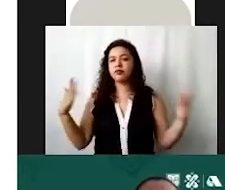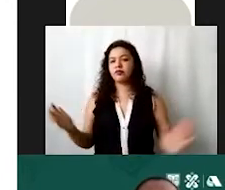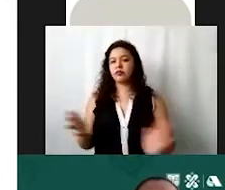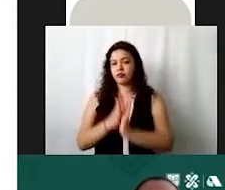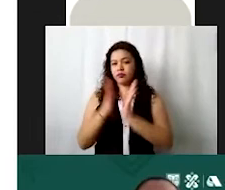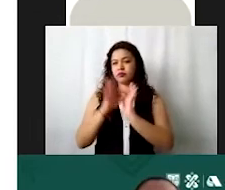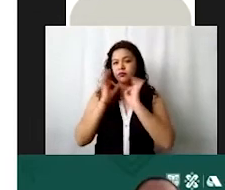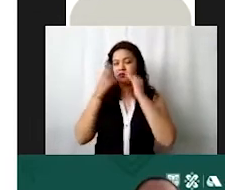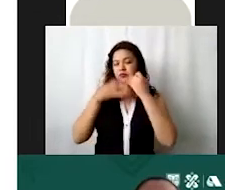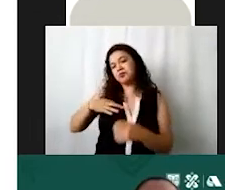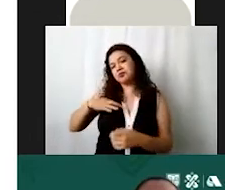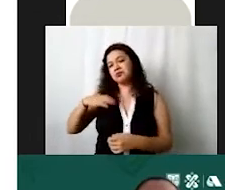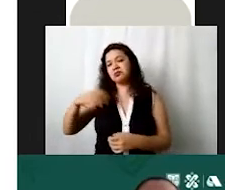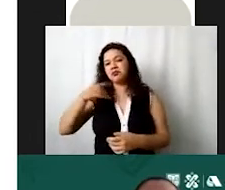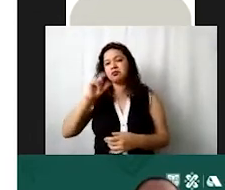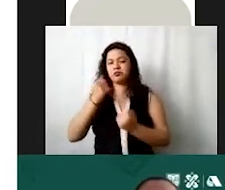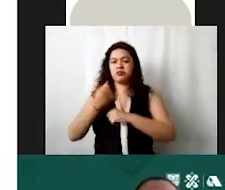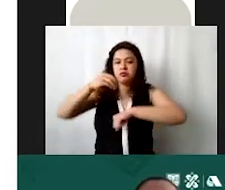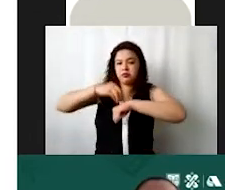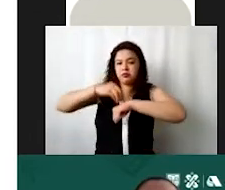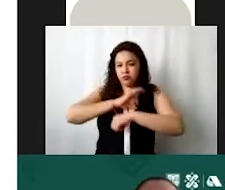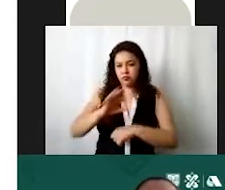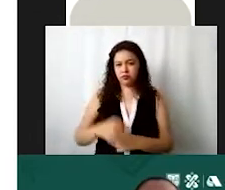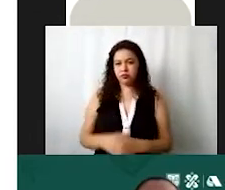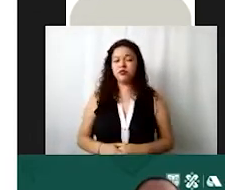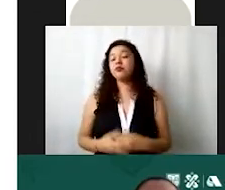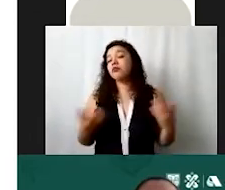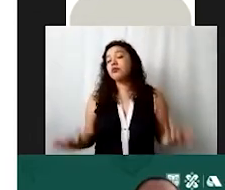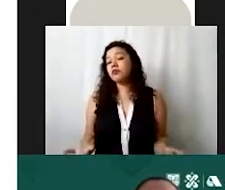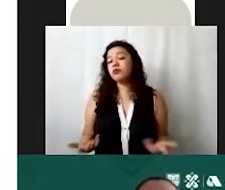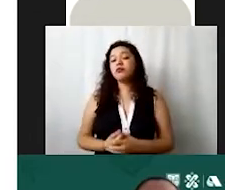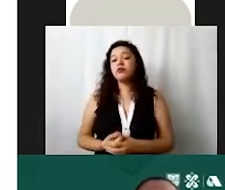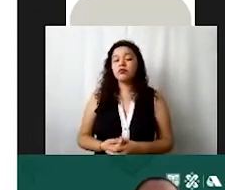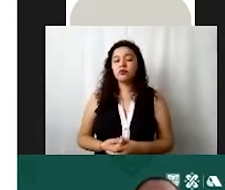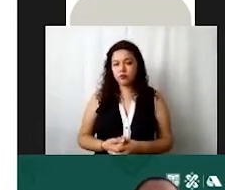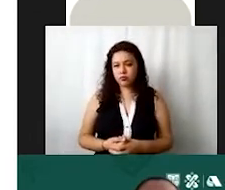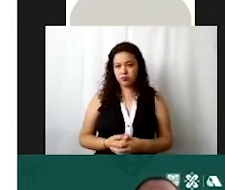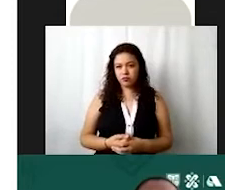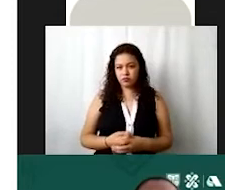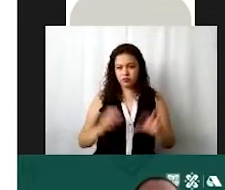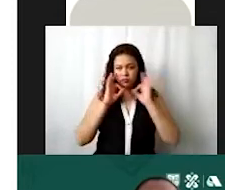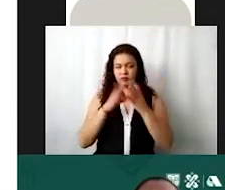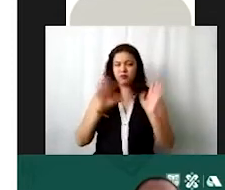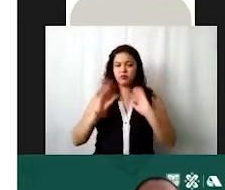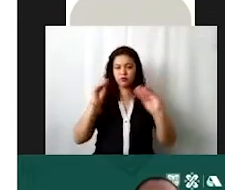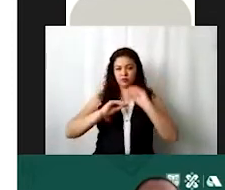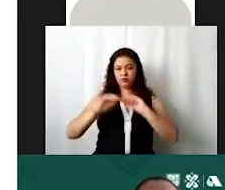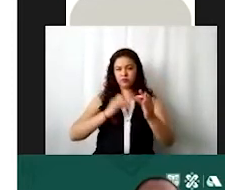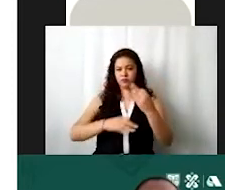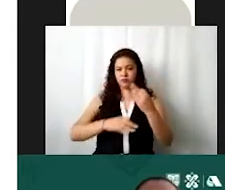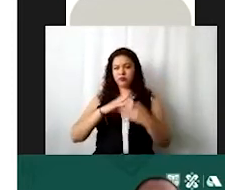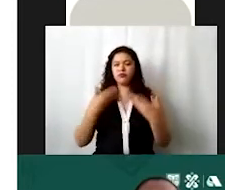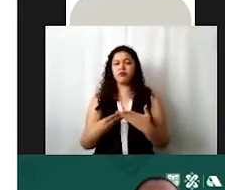voluntaria entonces también aquí los podrían agregar de esta manera ya asignamos todo ya capturamos todo y ahora podemos